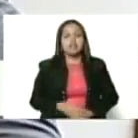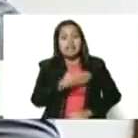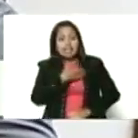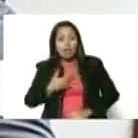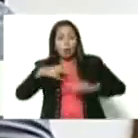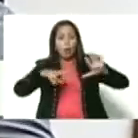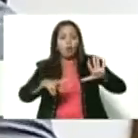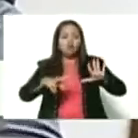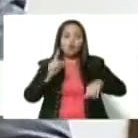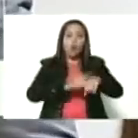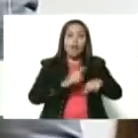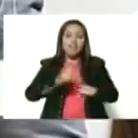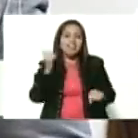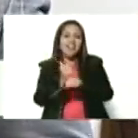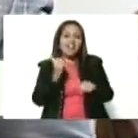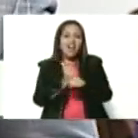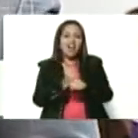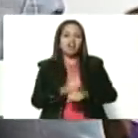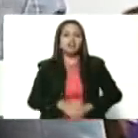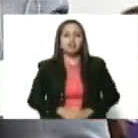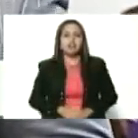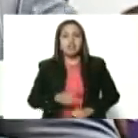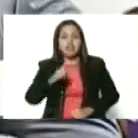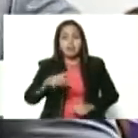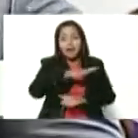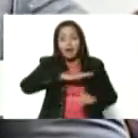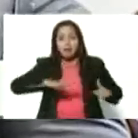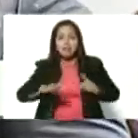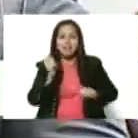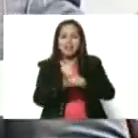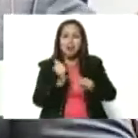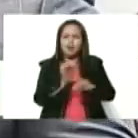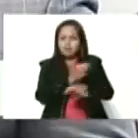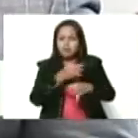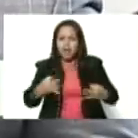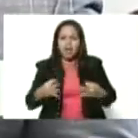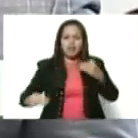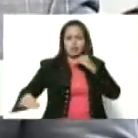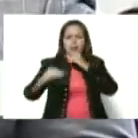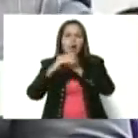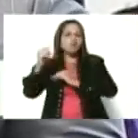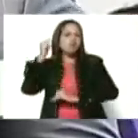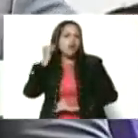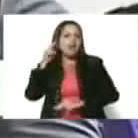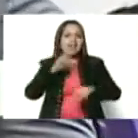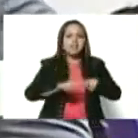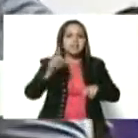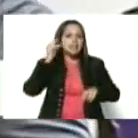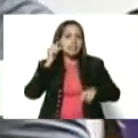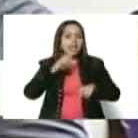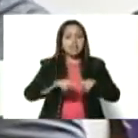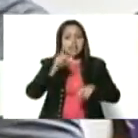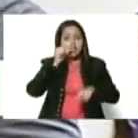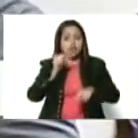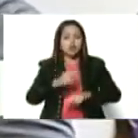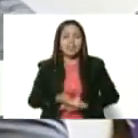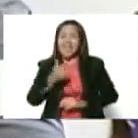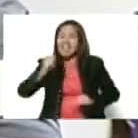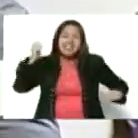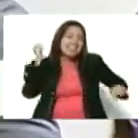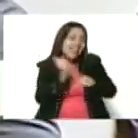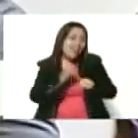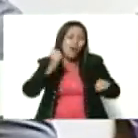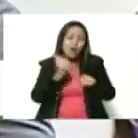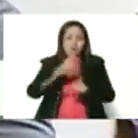trabajo, exigiendo condiciones y medio ambiente de trabajo favorables para las mujeres, los niños y las niñas, que eran sobreexplotados.